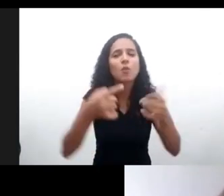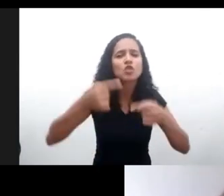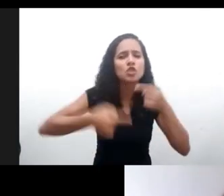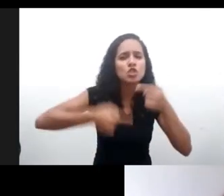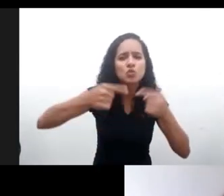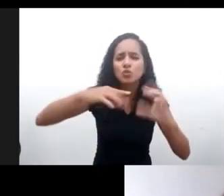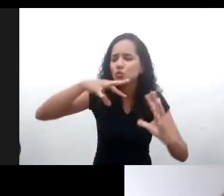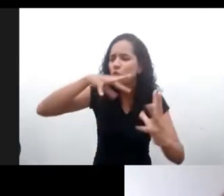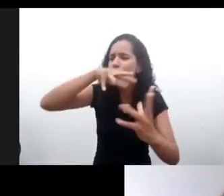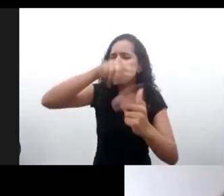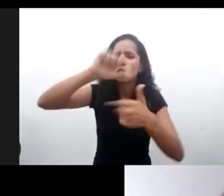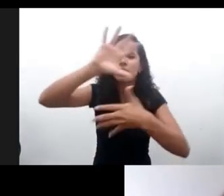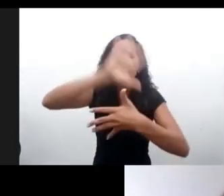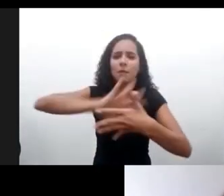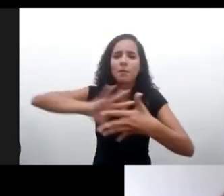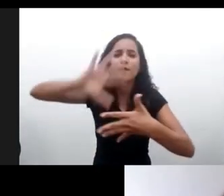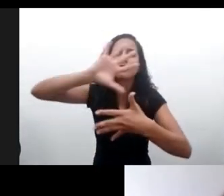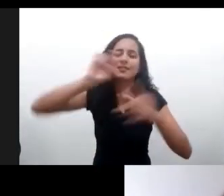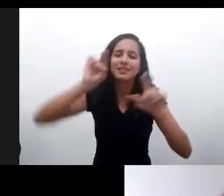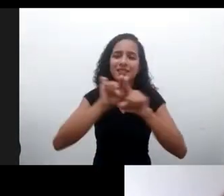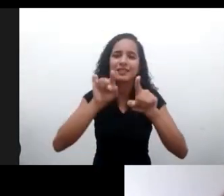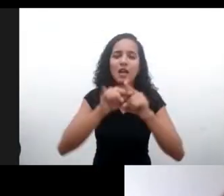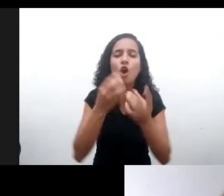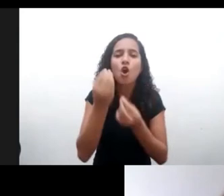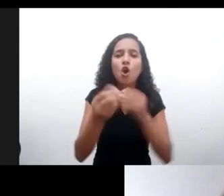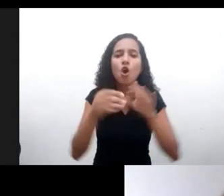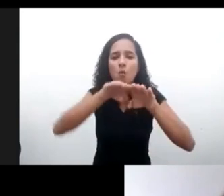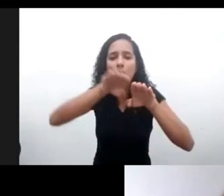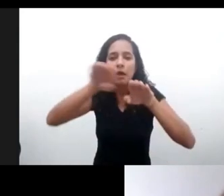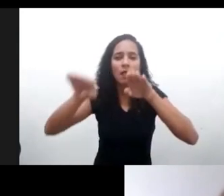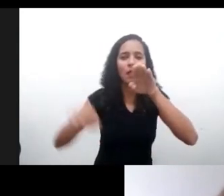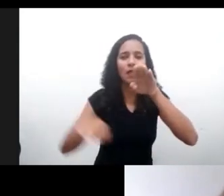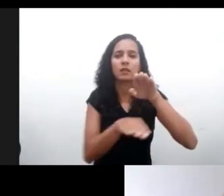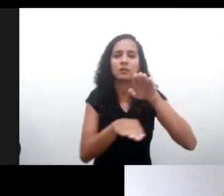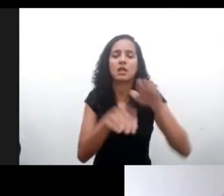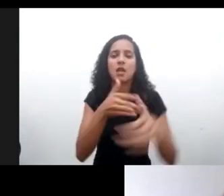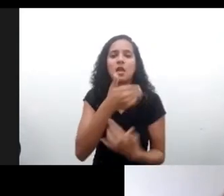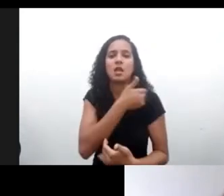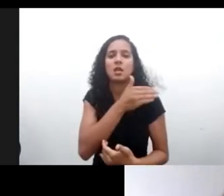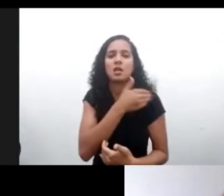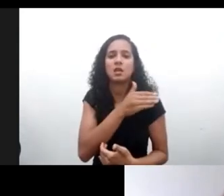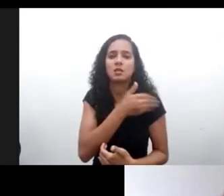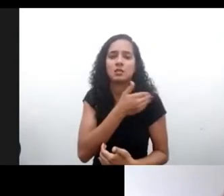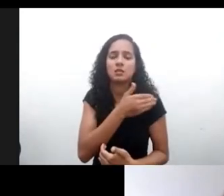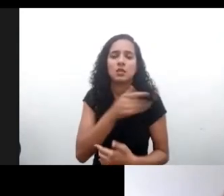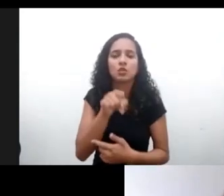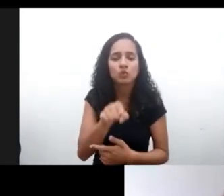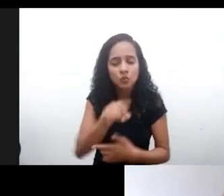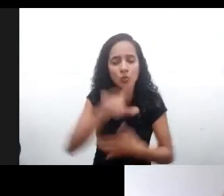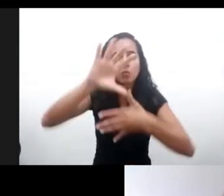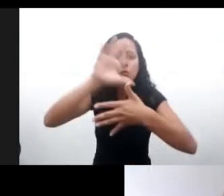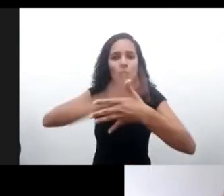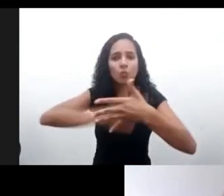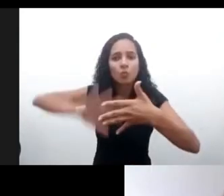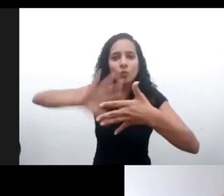a una discusión muy grande hoy en Latinoamérica y todo el mundo sobre el tratamiento desigual y discriminatorio de los niños y niñas